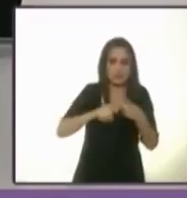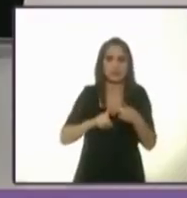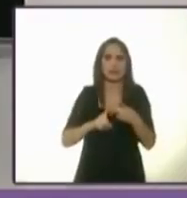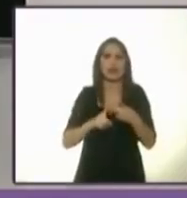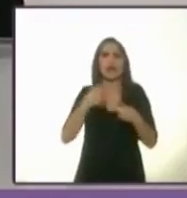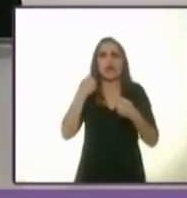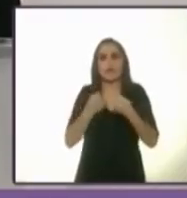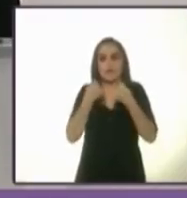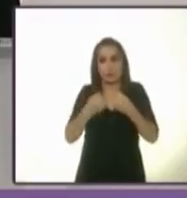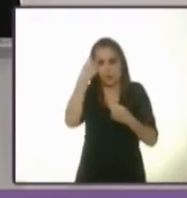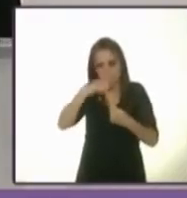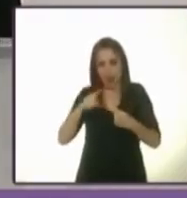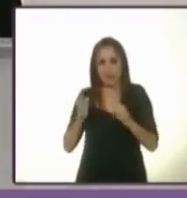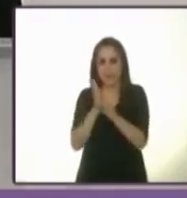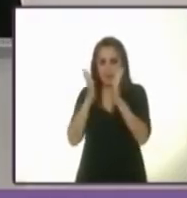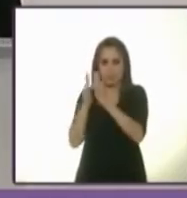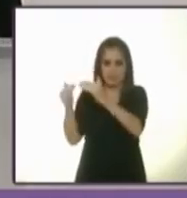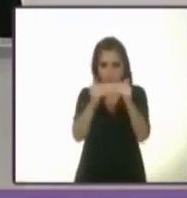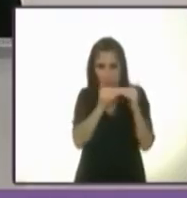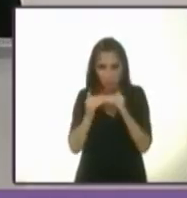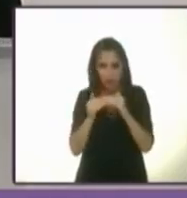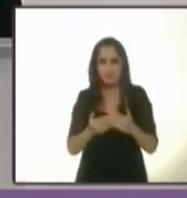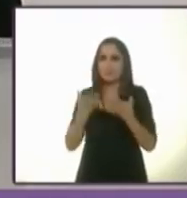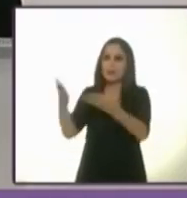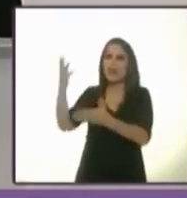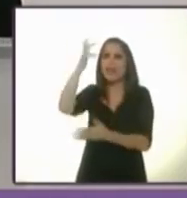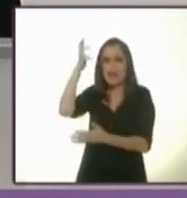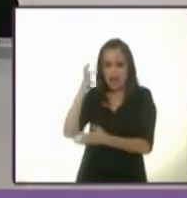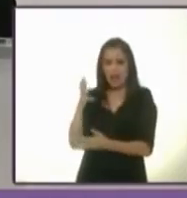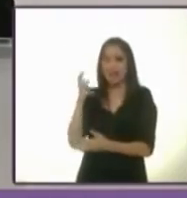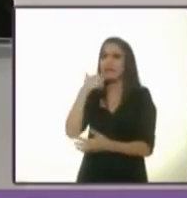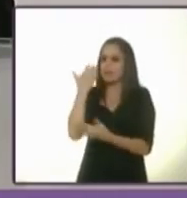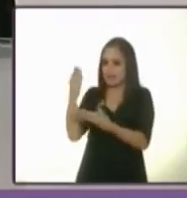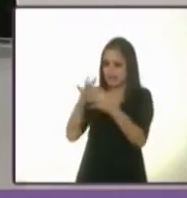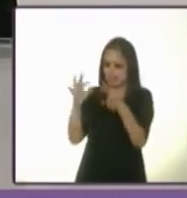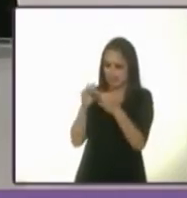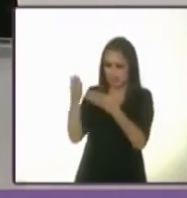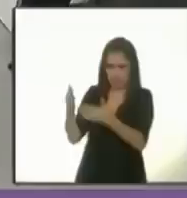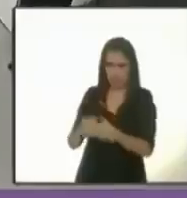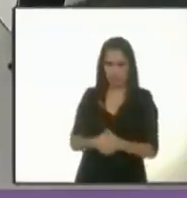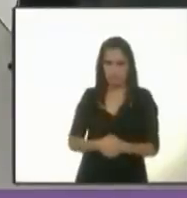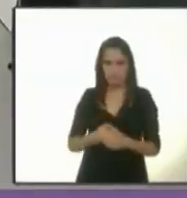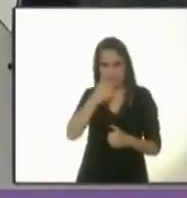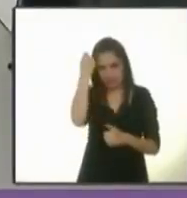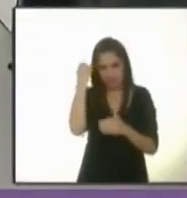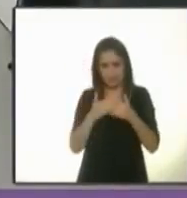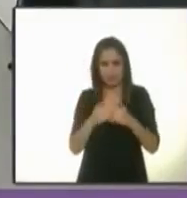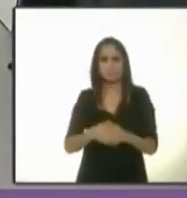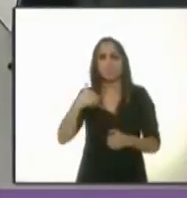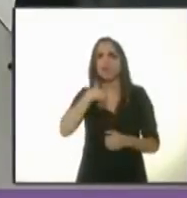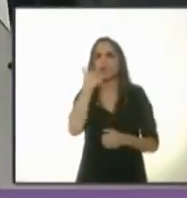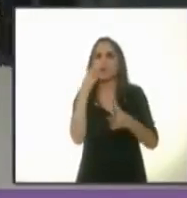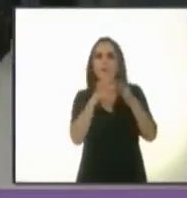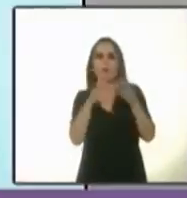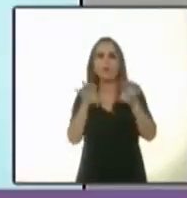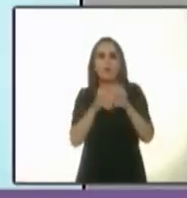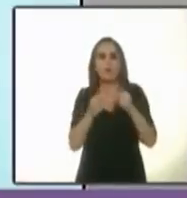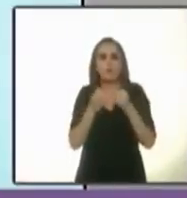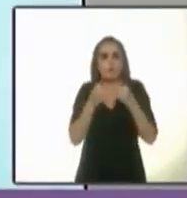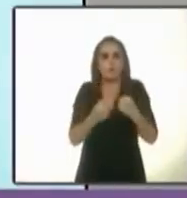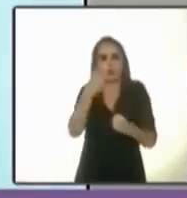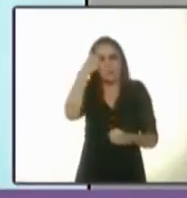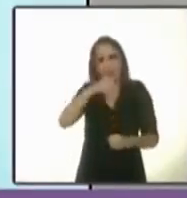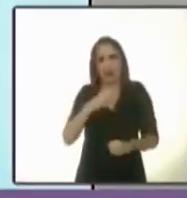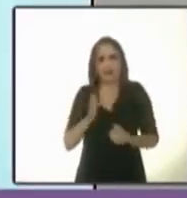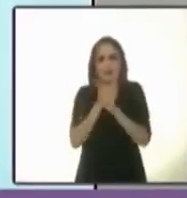Fortalecimiento de la democracia. Pidió el uso de la voz Claudia Sheinbaum. Adelante, candidata. Sí, quisiera hablar del fortalecimiento de la